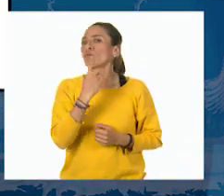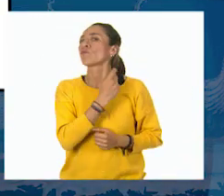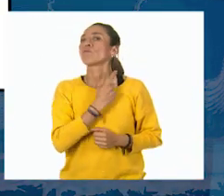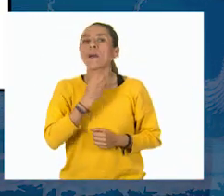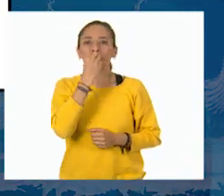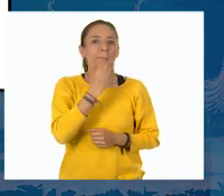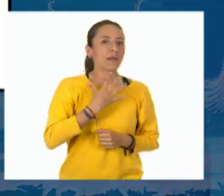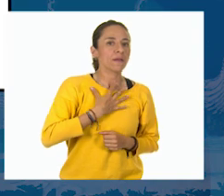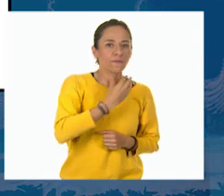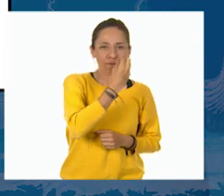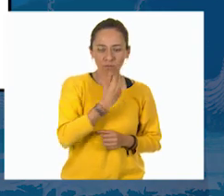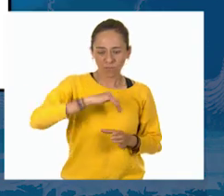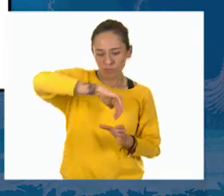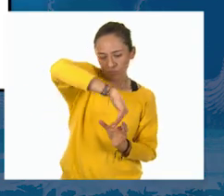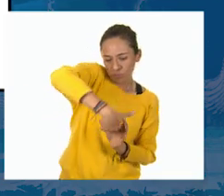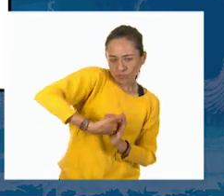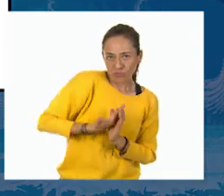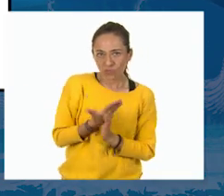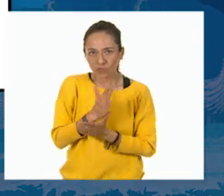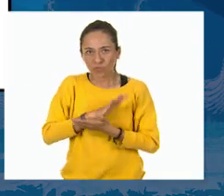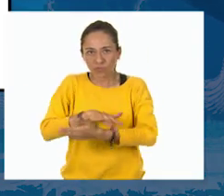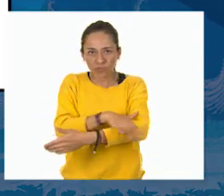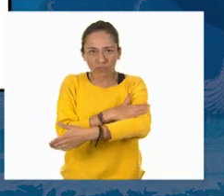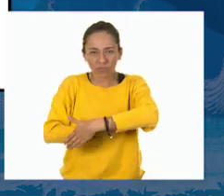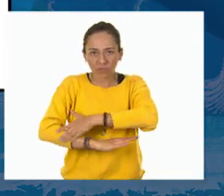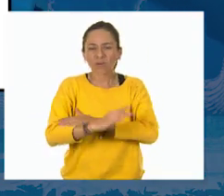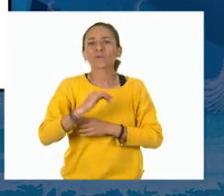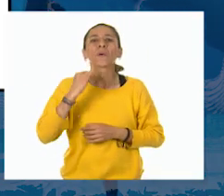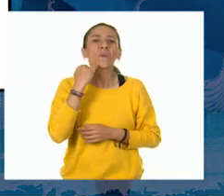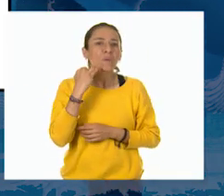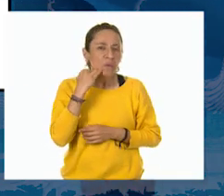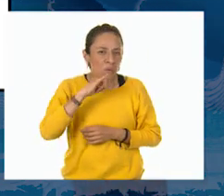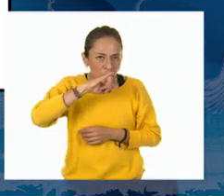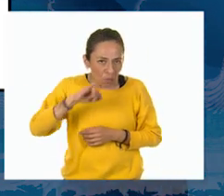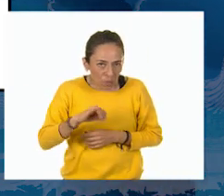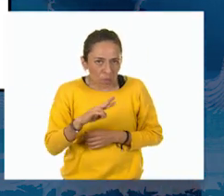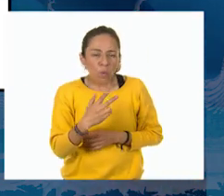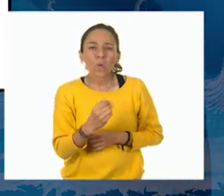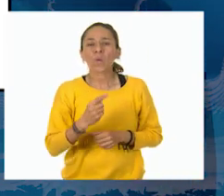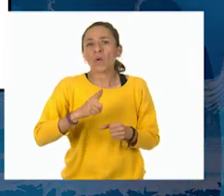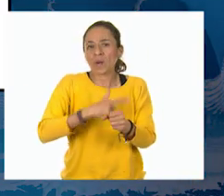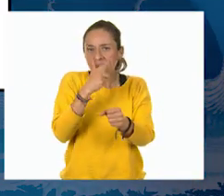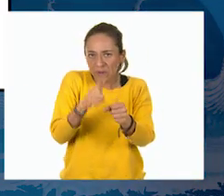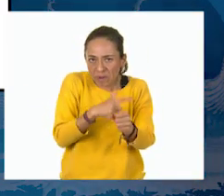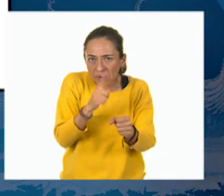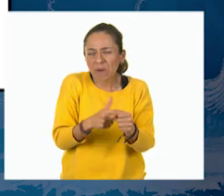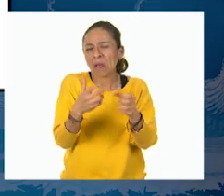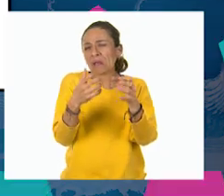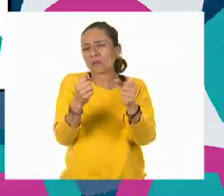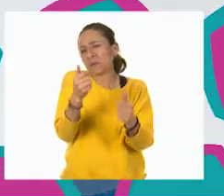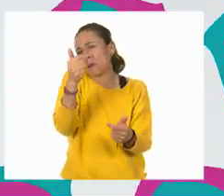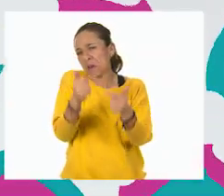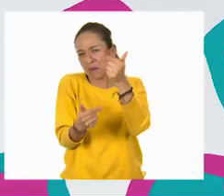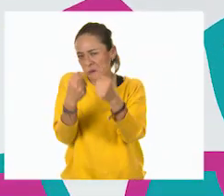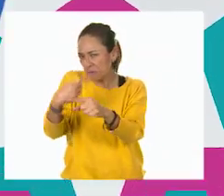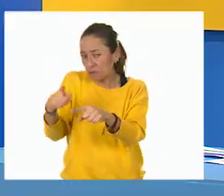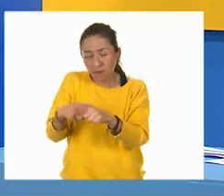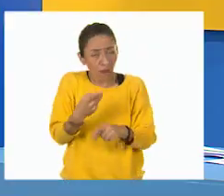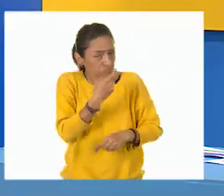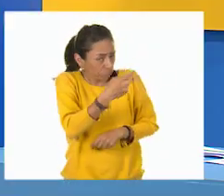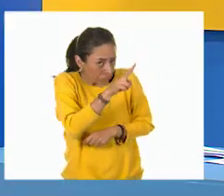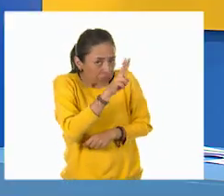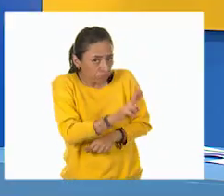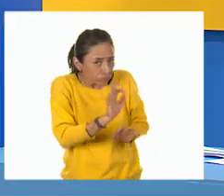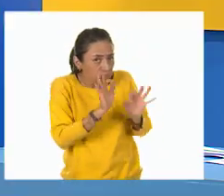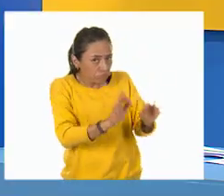todo tipo de bebidas como jugos, refrescos, leche, etc. Efectivamente, estás en lo correcto, Jenny.